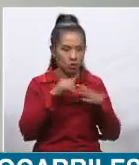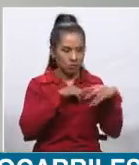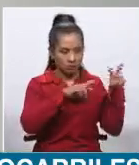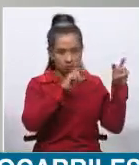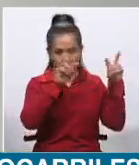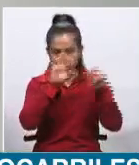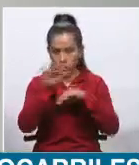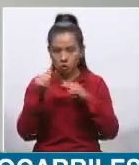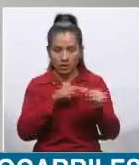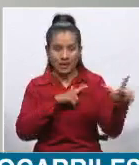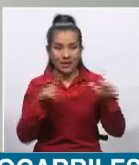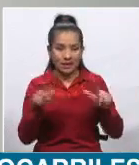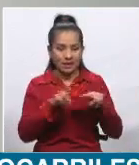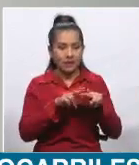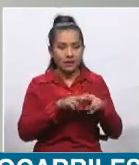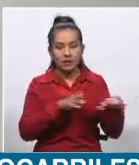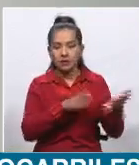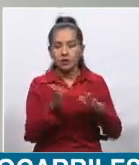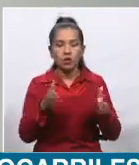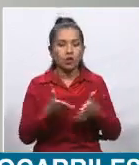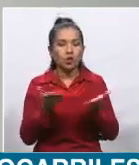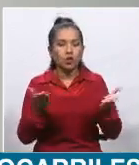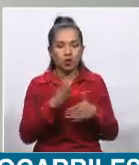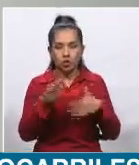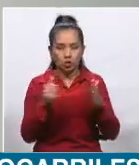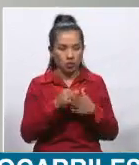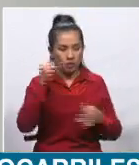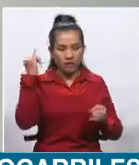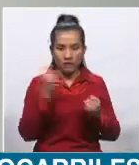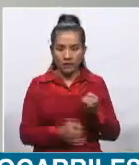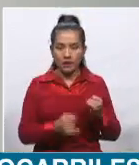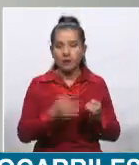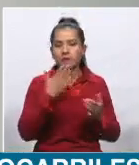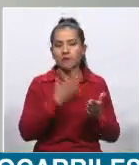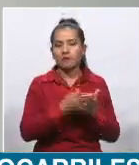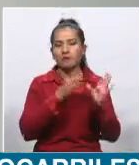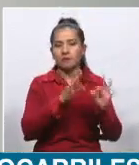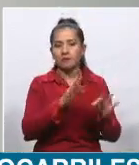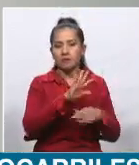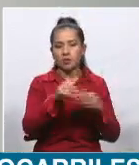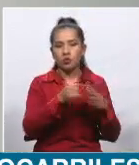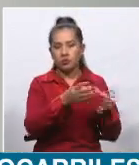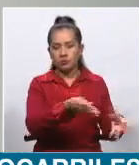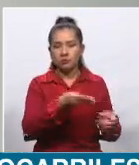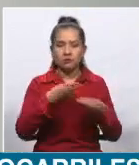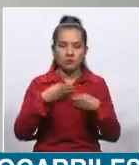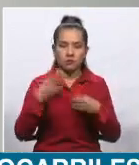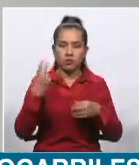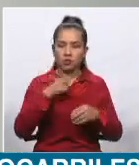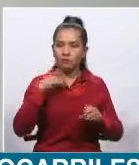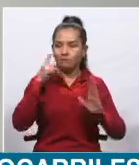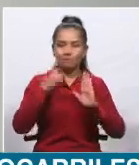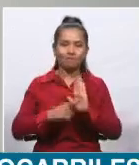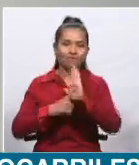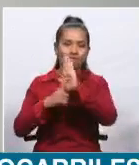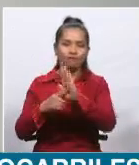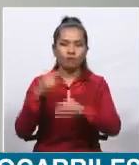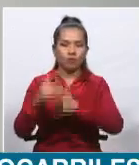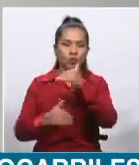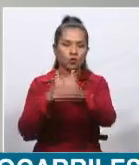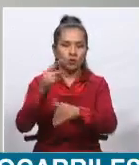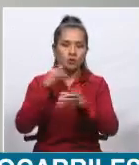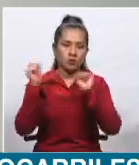recibiendo esos productos de diseño final y con ellos nosotros estaríamos desarrollando todo el procedimiento para